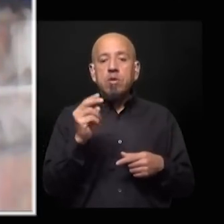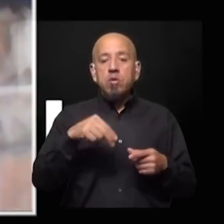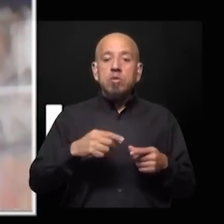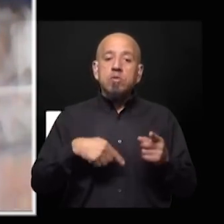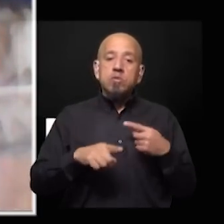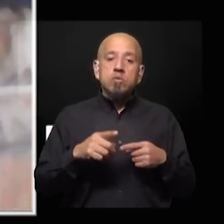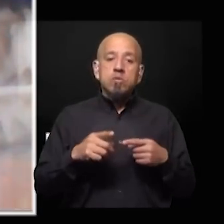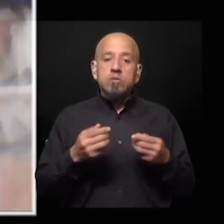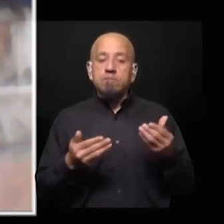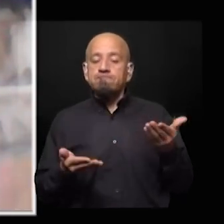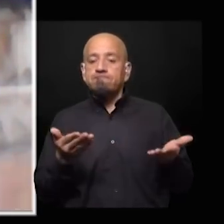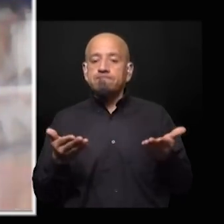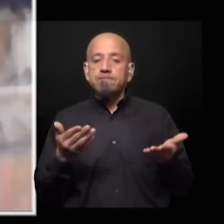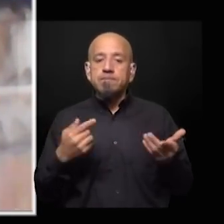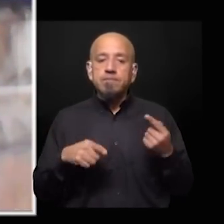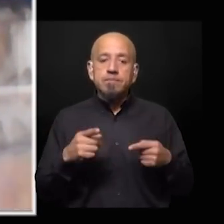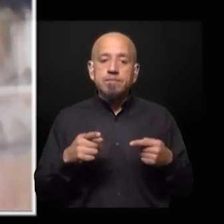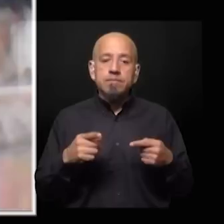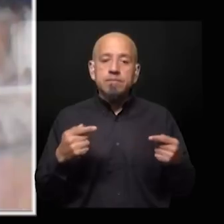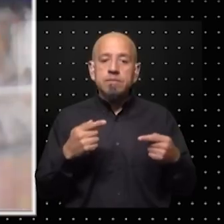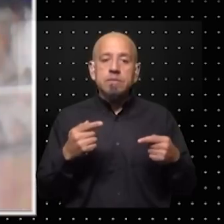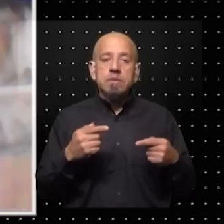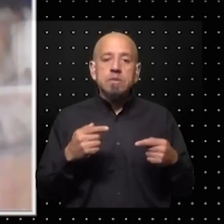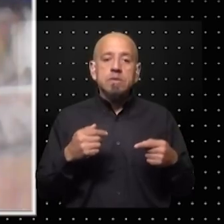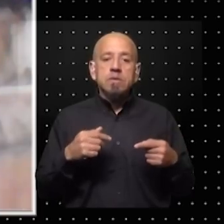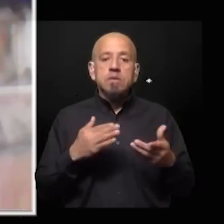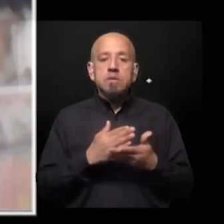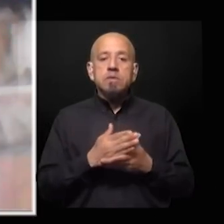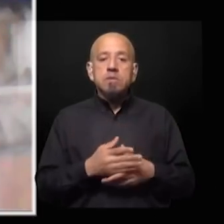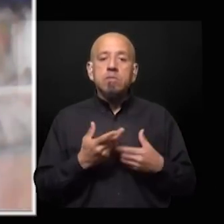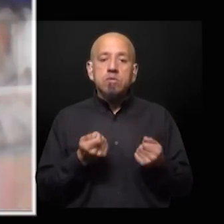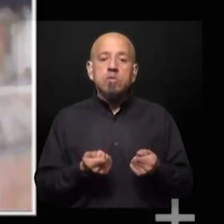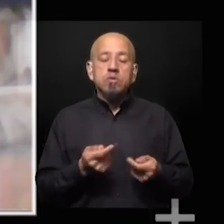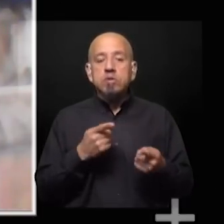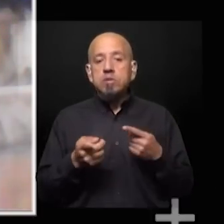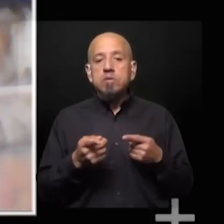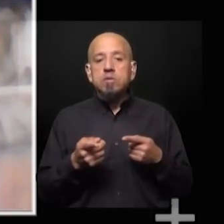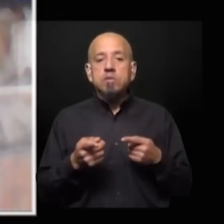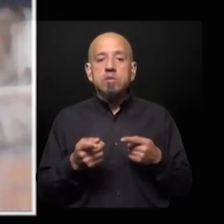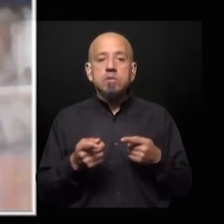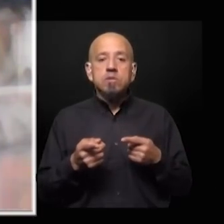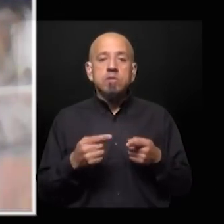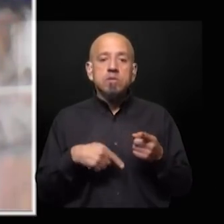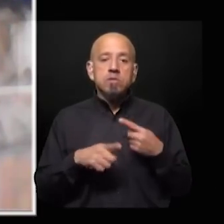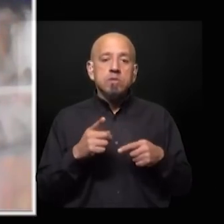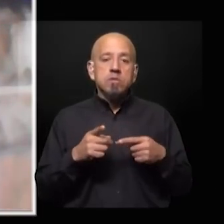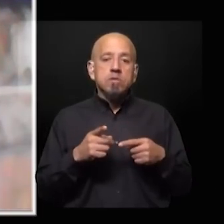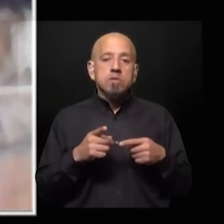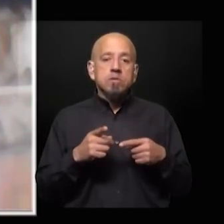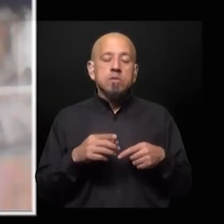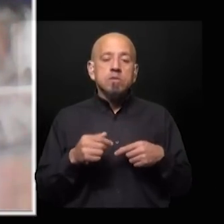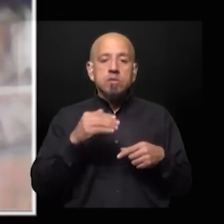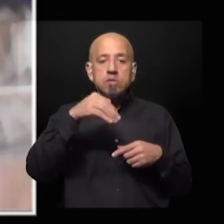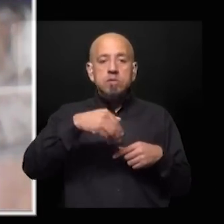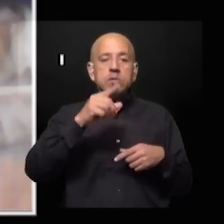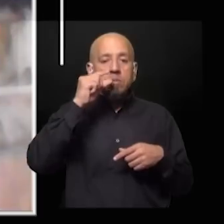más allá de las cargadas de que es mufa y de que cada vez que apoya a alguien pierde dentro del del antiperonismo Macri es una